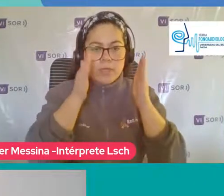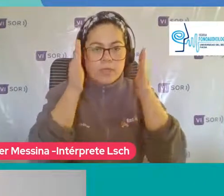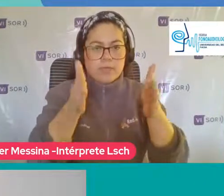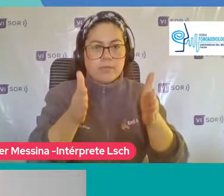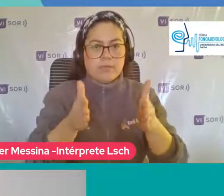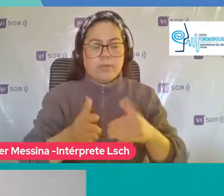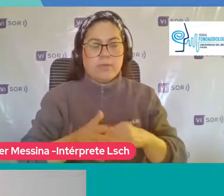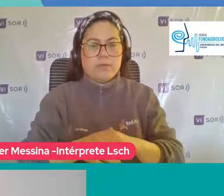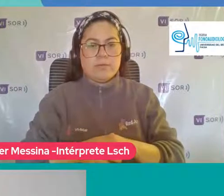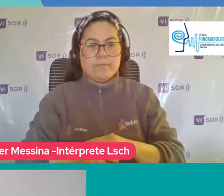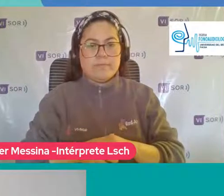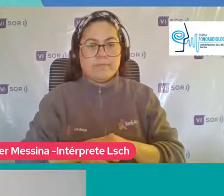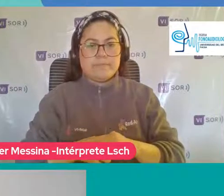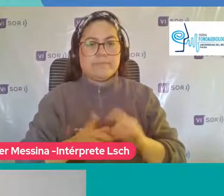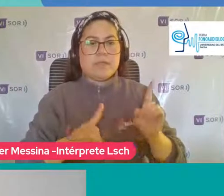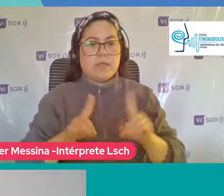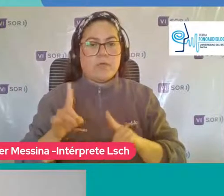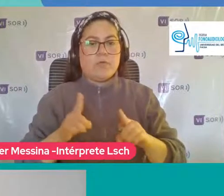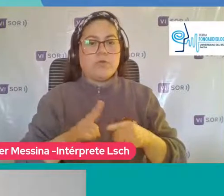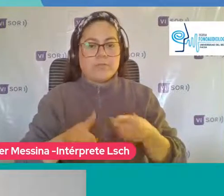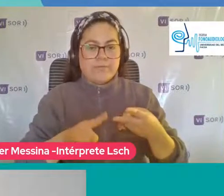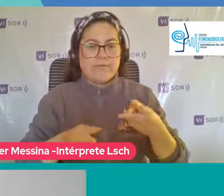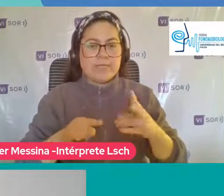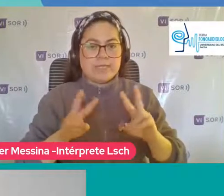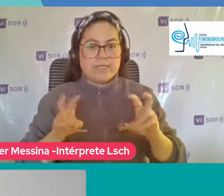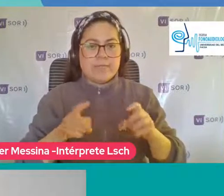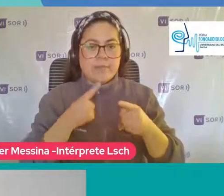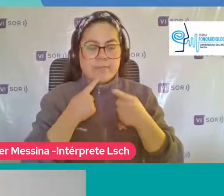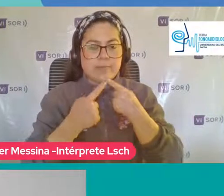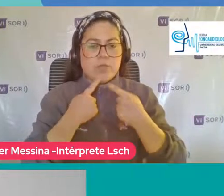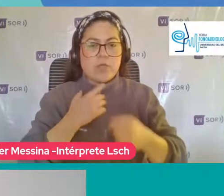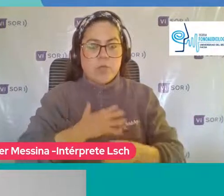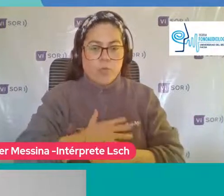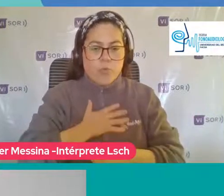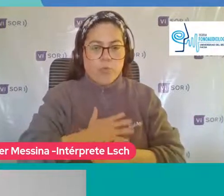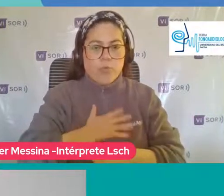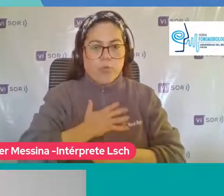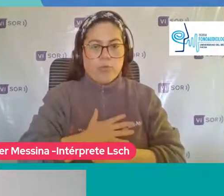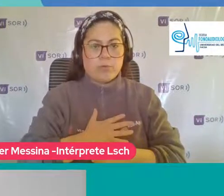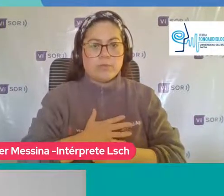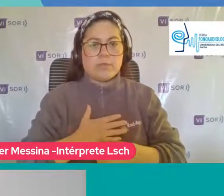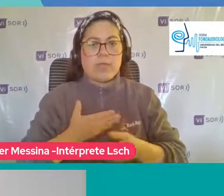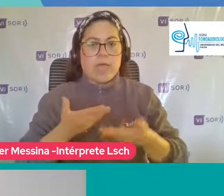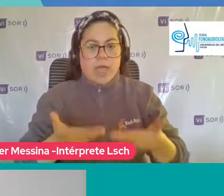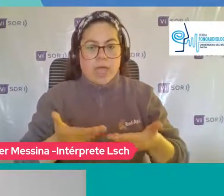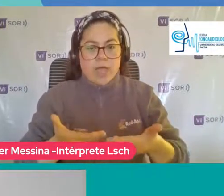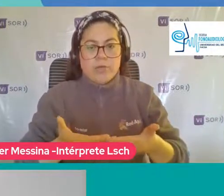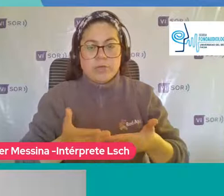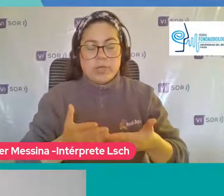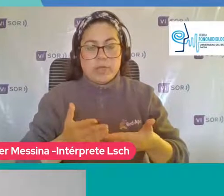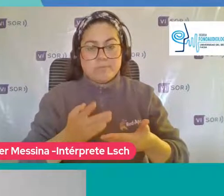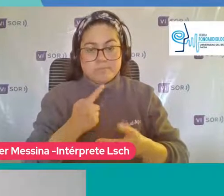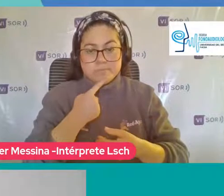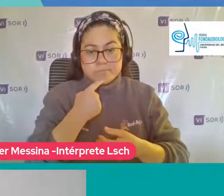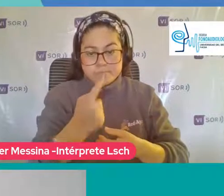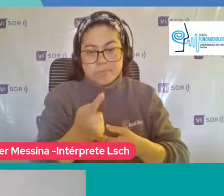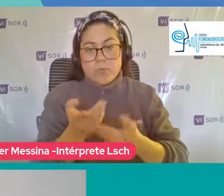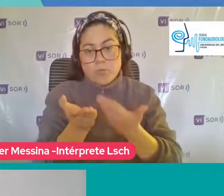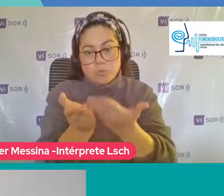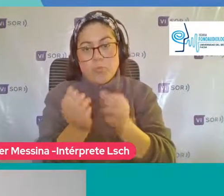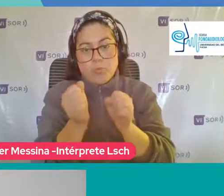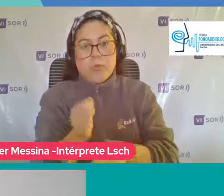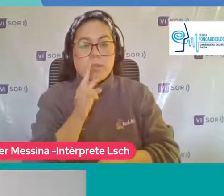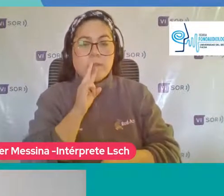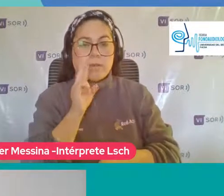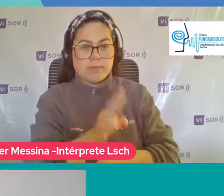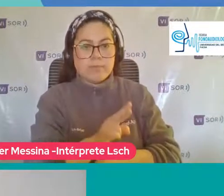nos han hecho Distintas preguntas De alguna de ellas Me gustaría poder En esta hora Transmitirla Para que las pudiésemos Ir respondiendo Uno a